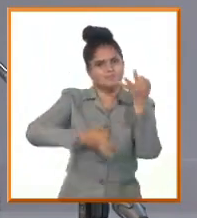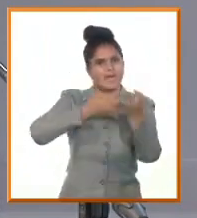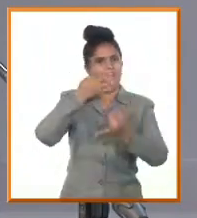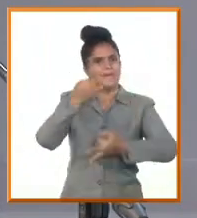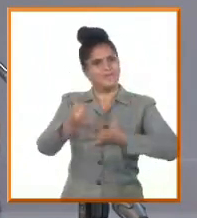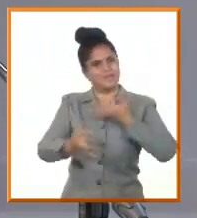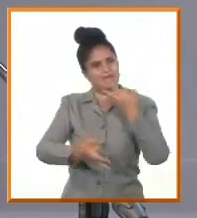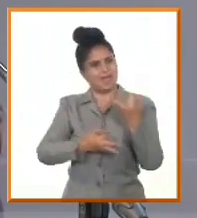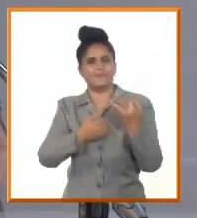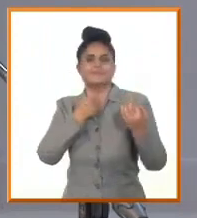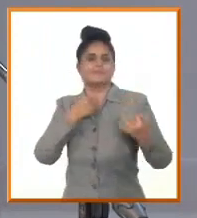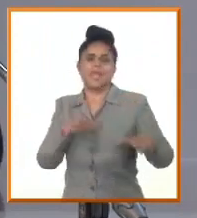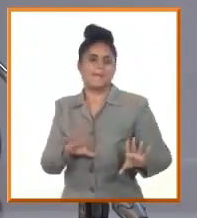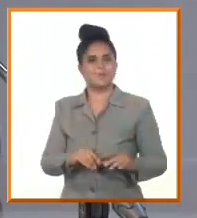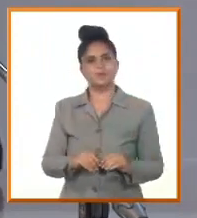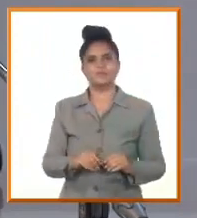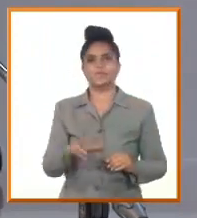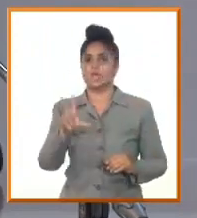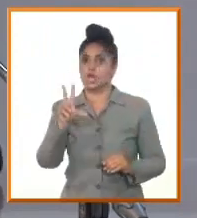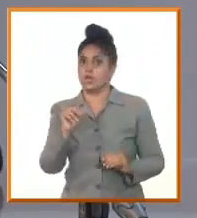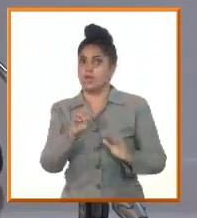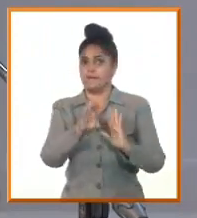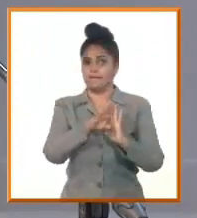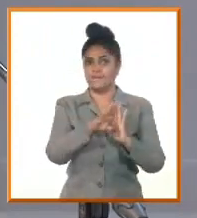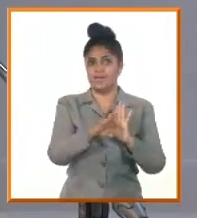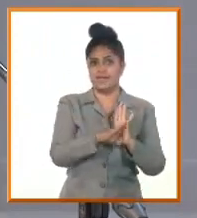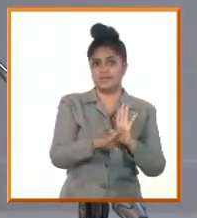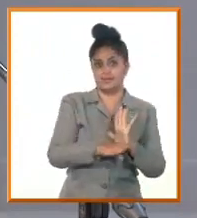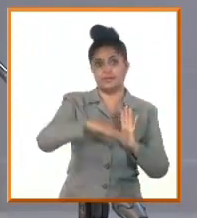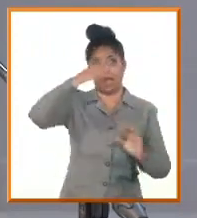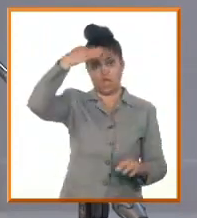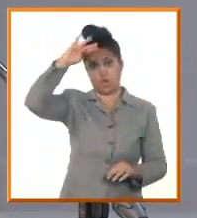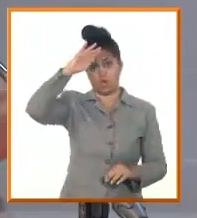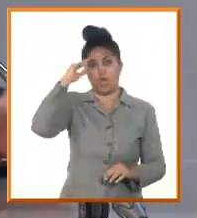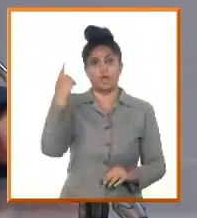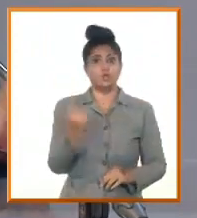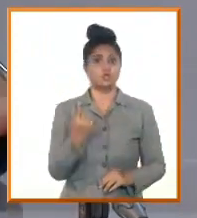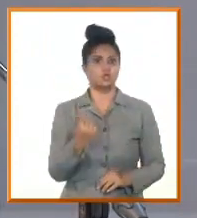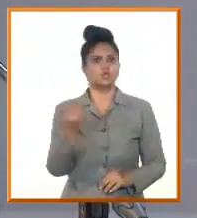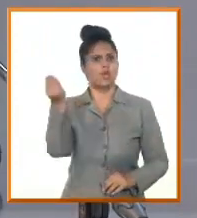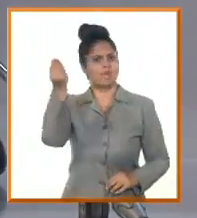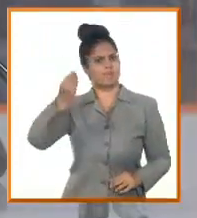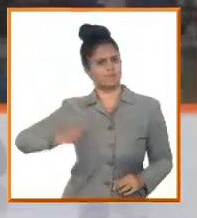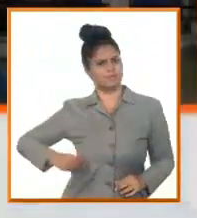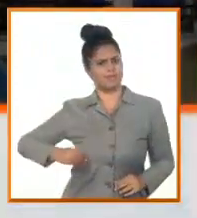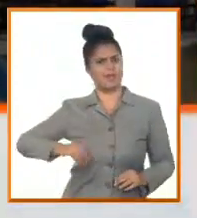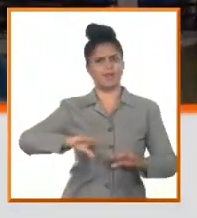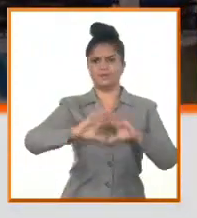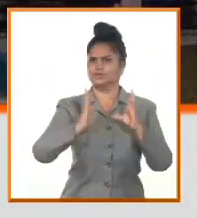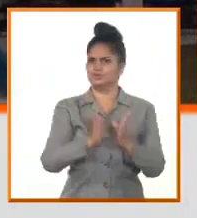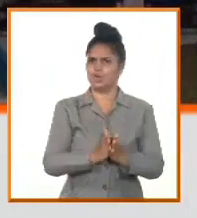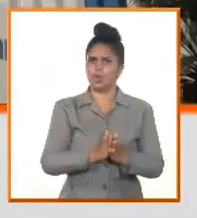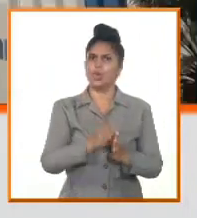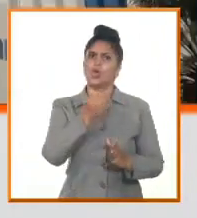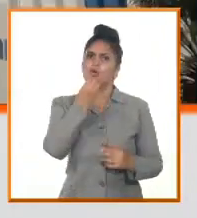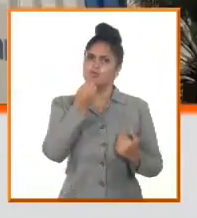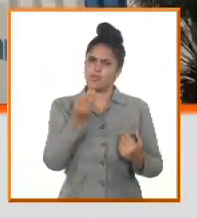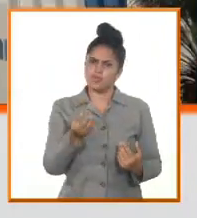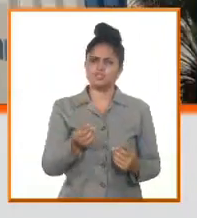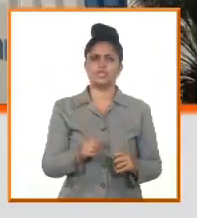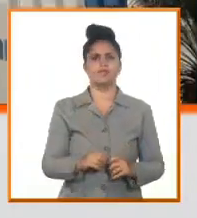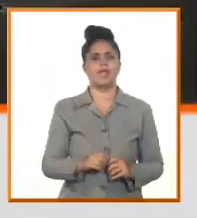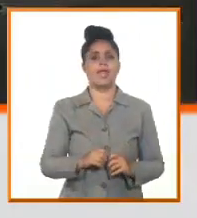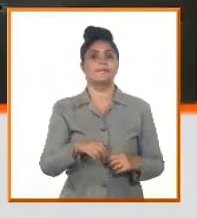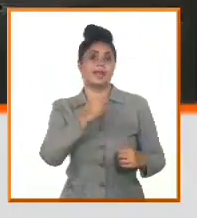Si cada vez que va saliendo una nueva medida del país, tratamos de utilizarla al máximo de lo posible para generar